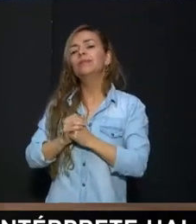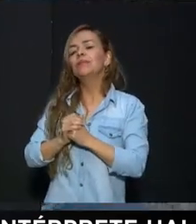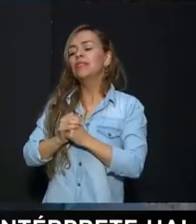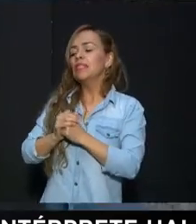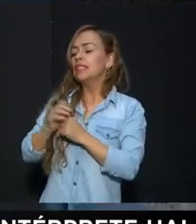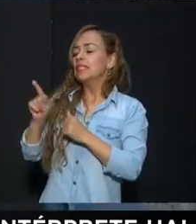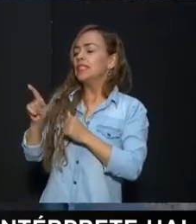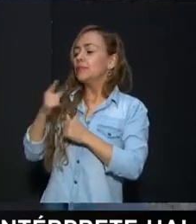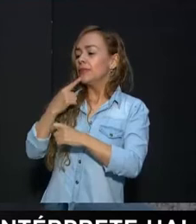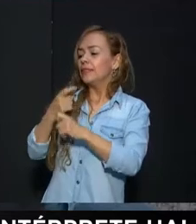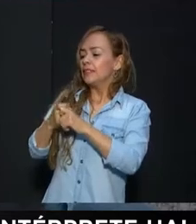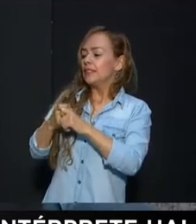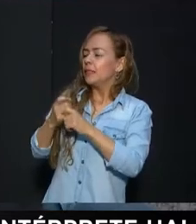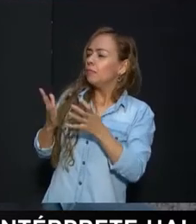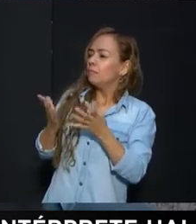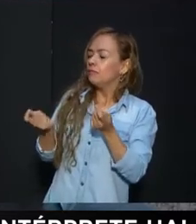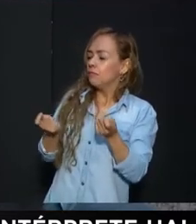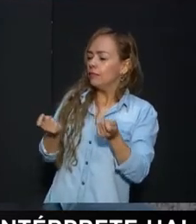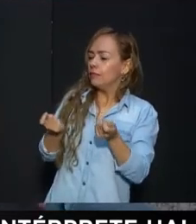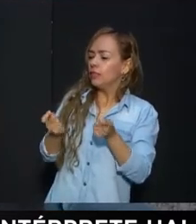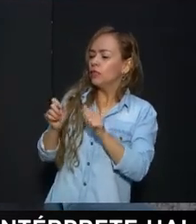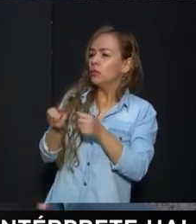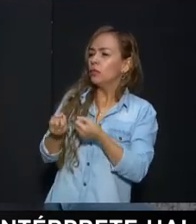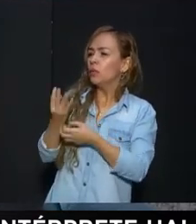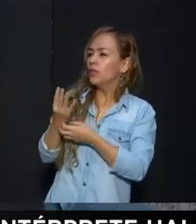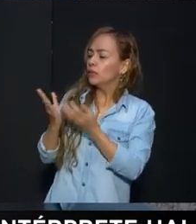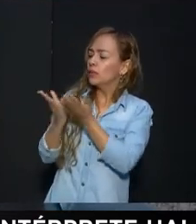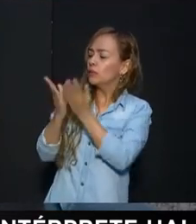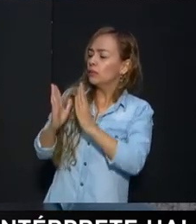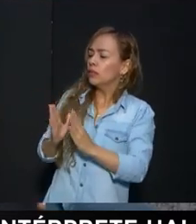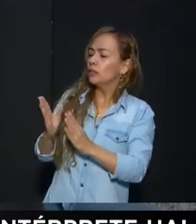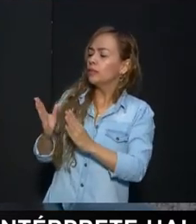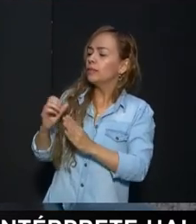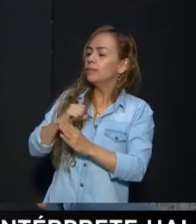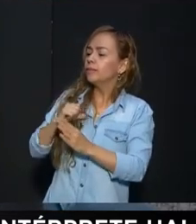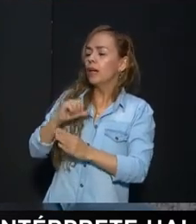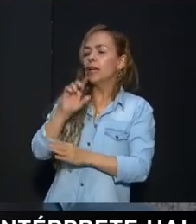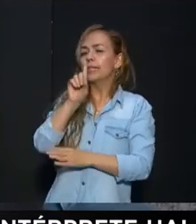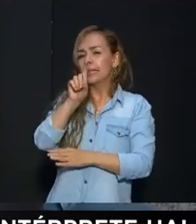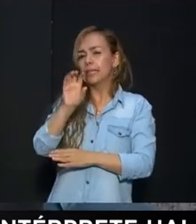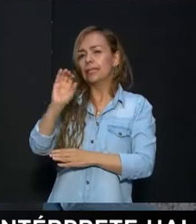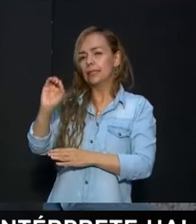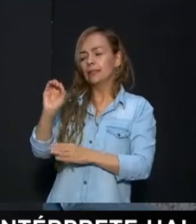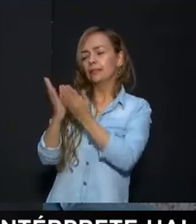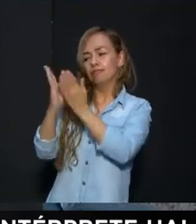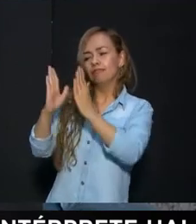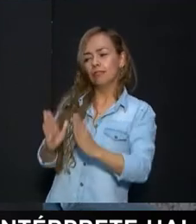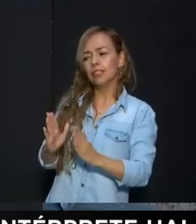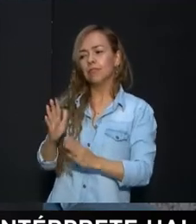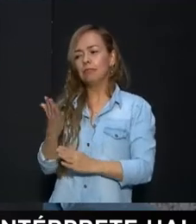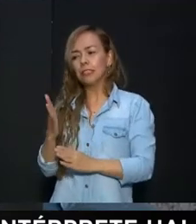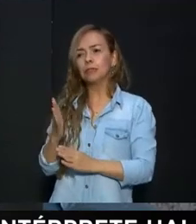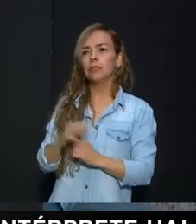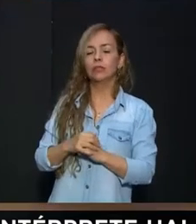le sale de las manos Que no facilita El ingreso De estos chicos Estamos manejando De 60 estudiantes En este momento ¿O cuánto?